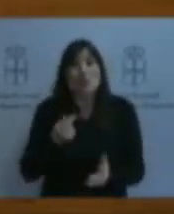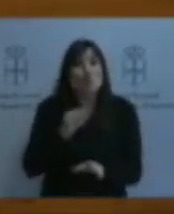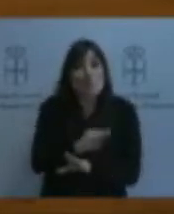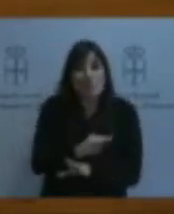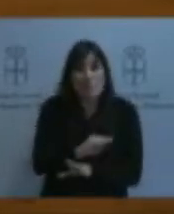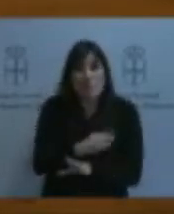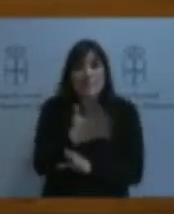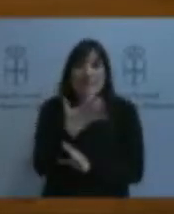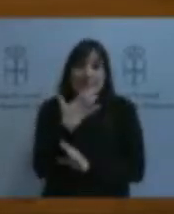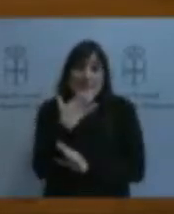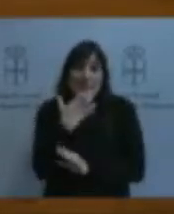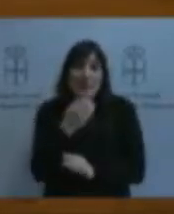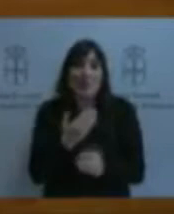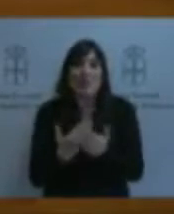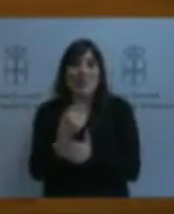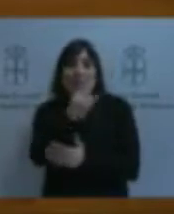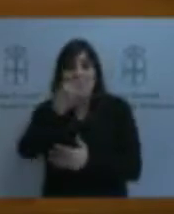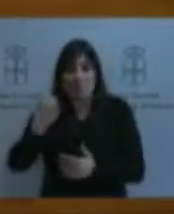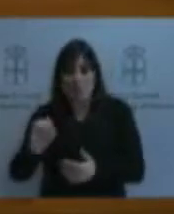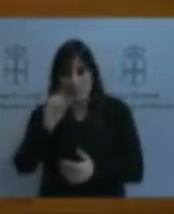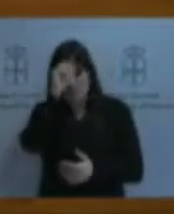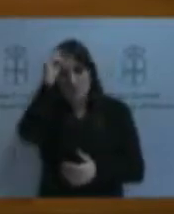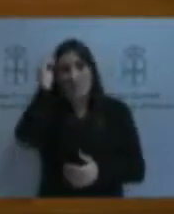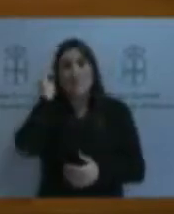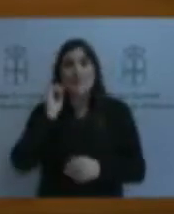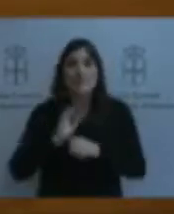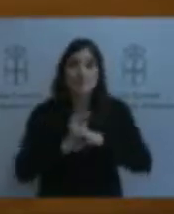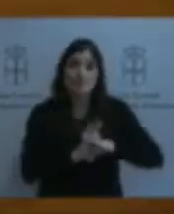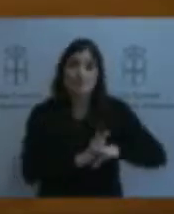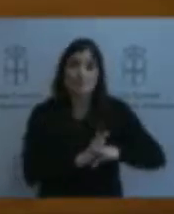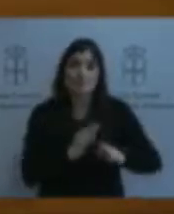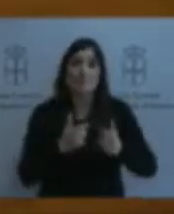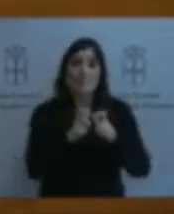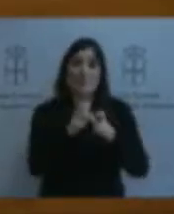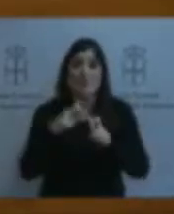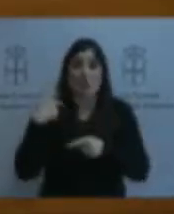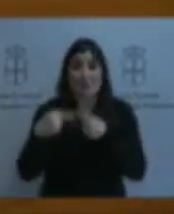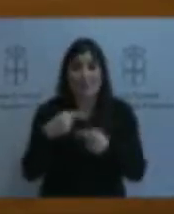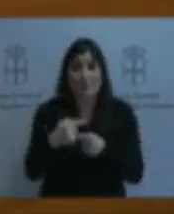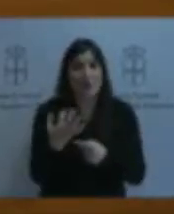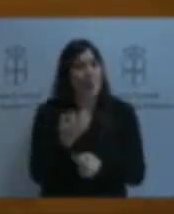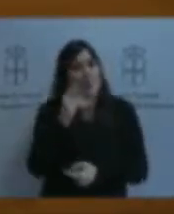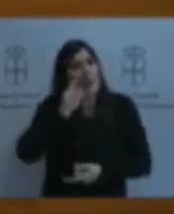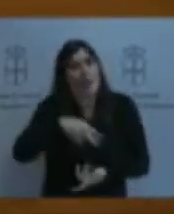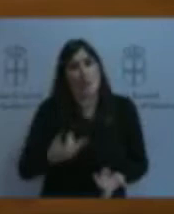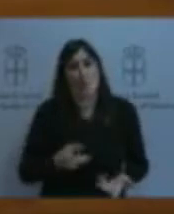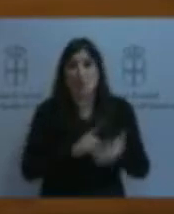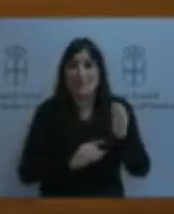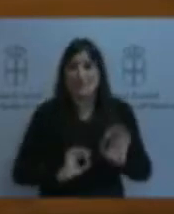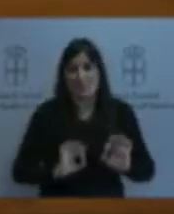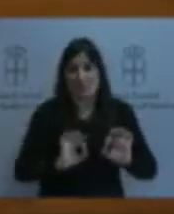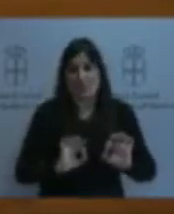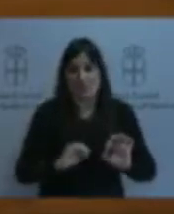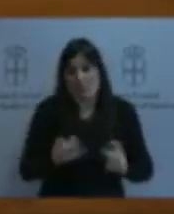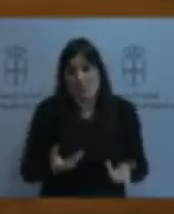Por otra parte, el sector artesanal se merece un reconocimiento específico y que las ayudas de los